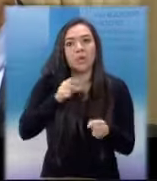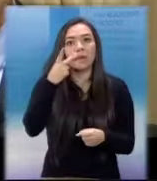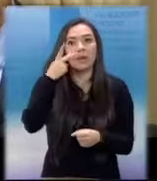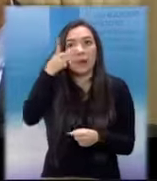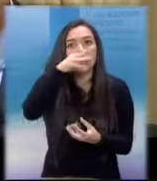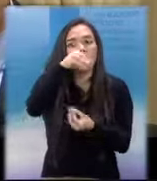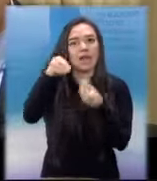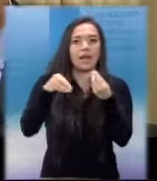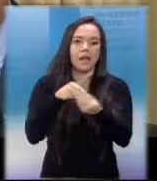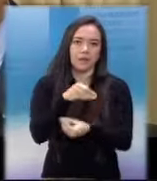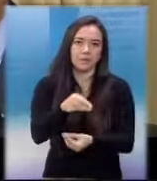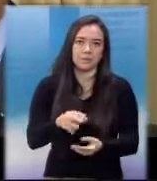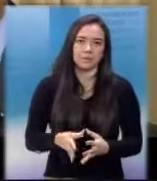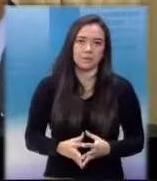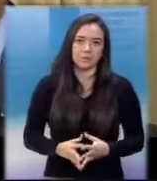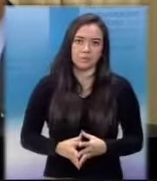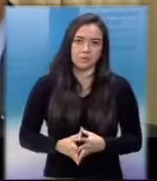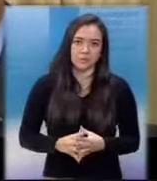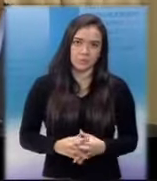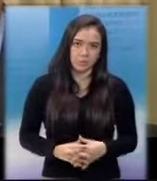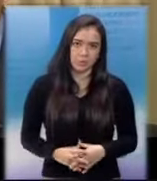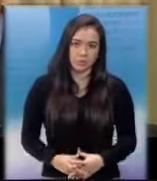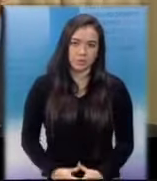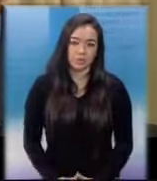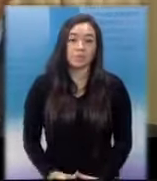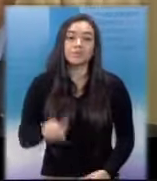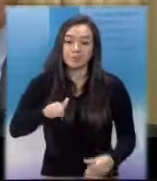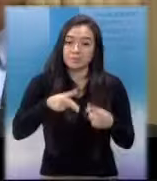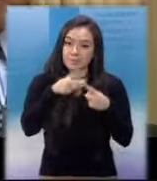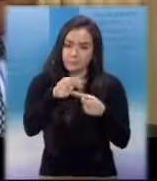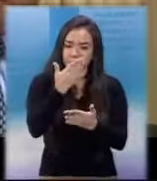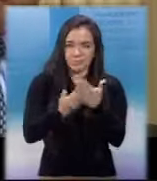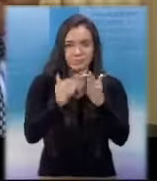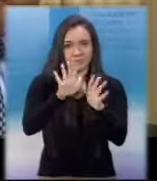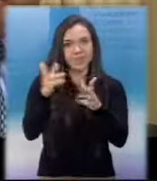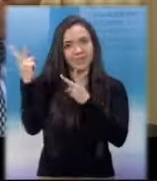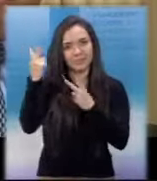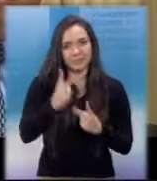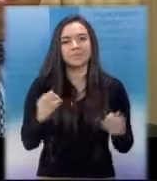nación. Le interrumpo un momento, diputado. Seguimos con esta conversación. Vamos a un corte.